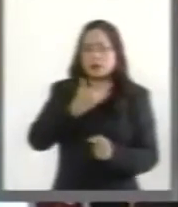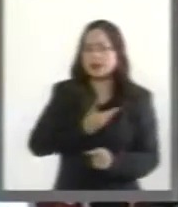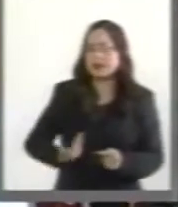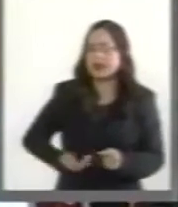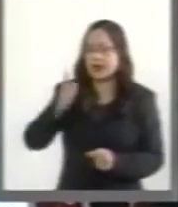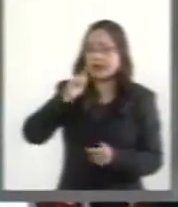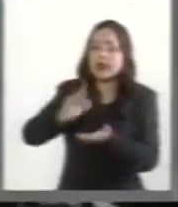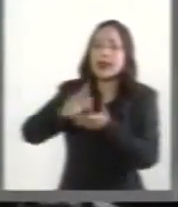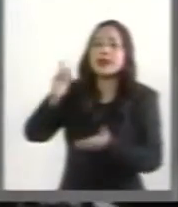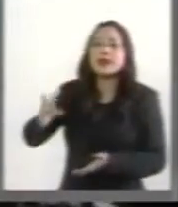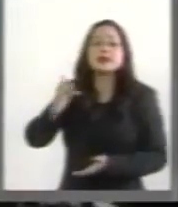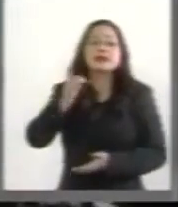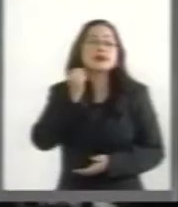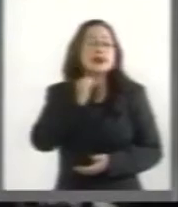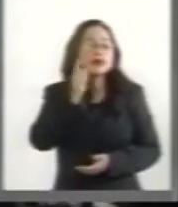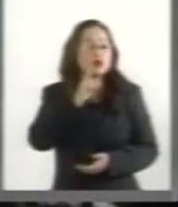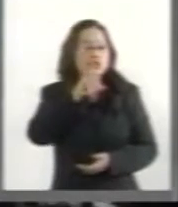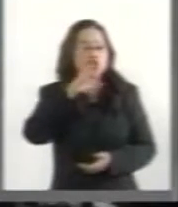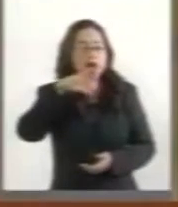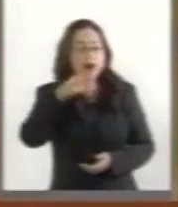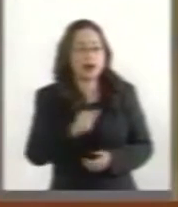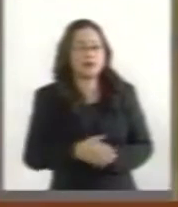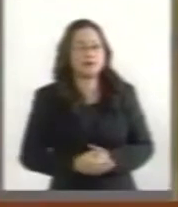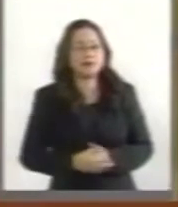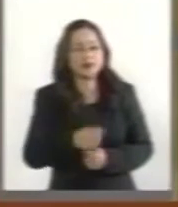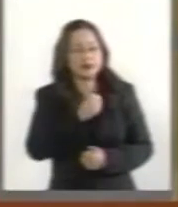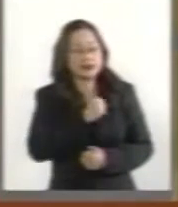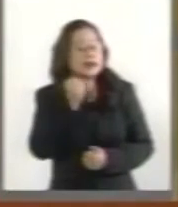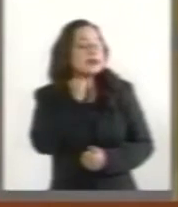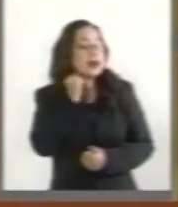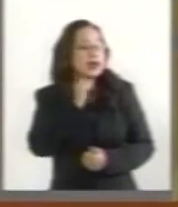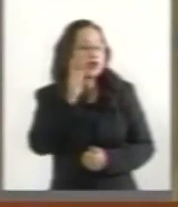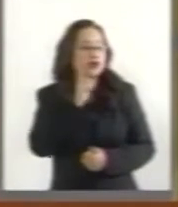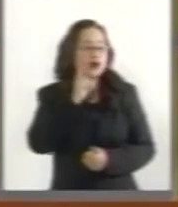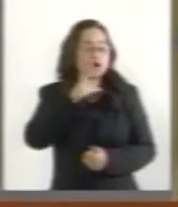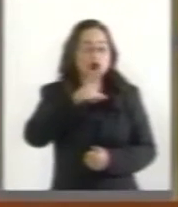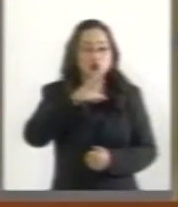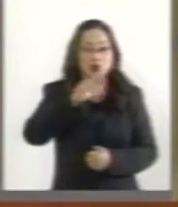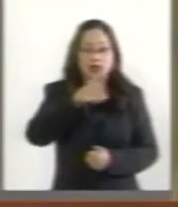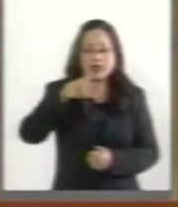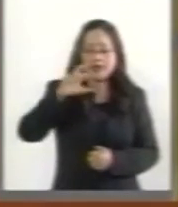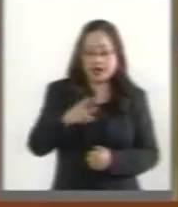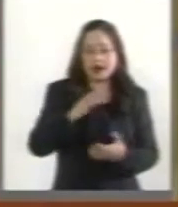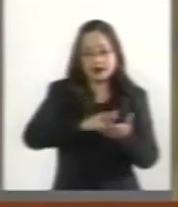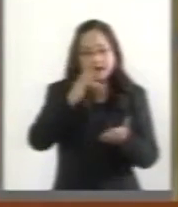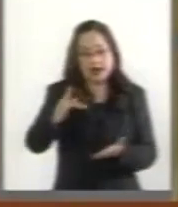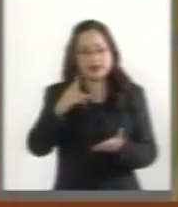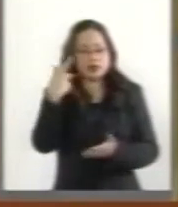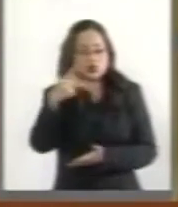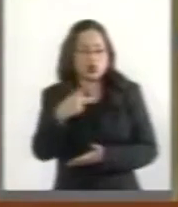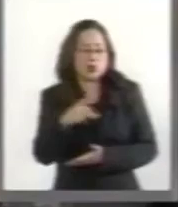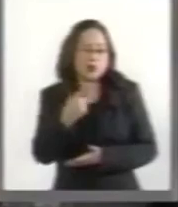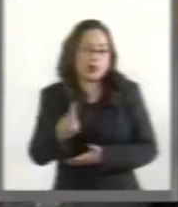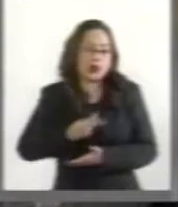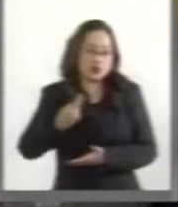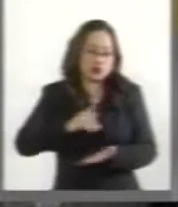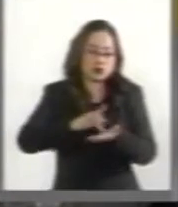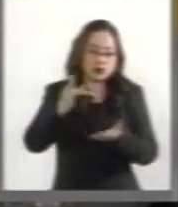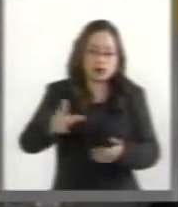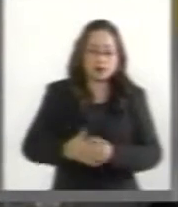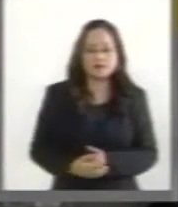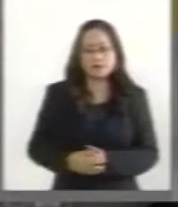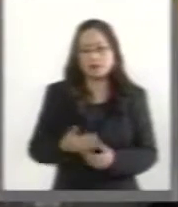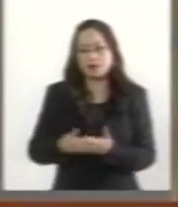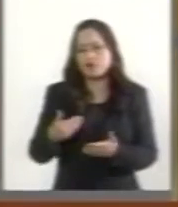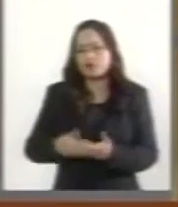Gracias, senadora Lorena Cuellar. Adelante, doctora. Senadora Cuellar, le agradezco su gentil pregunta. Me parece que aquí estamos